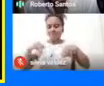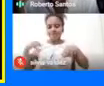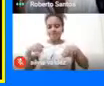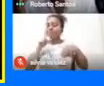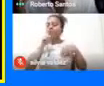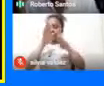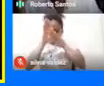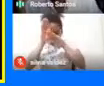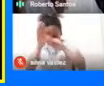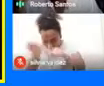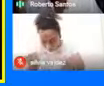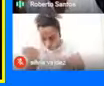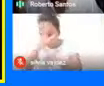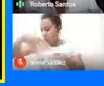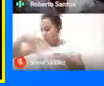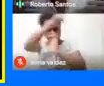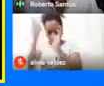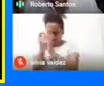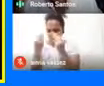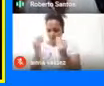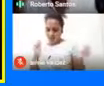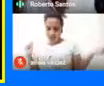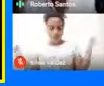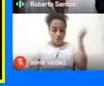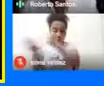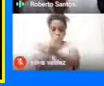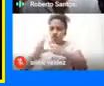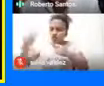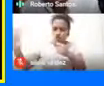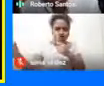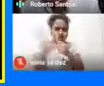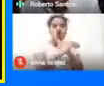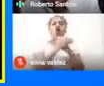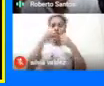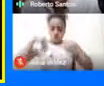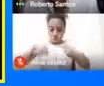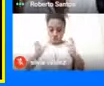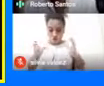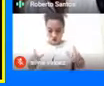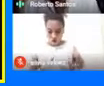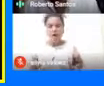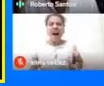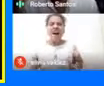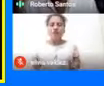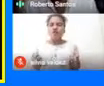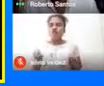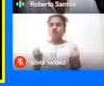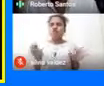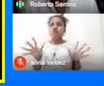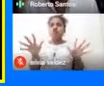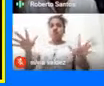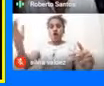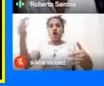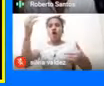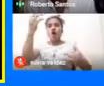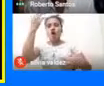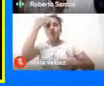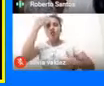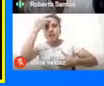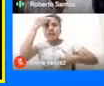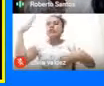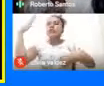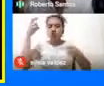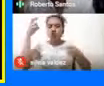completo Para la transformación De todas las células Desde su cuerpo En luz En conciencia En sabiduría